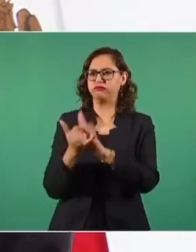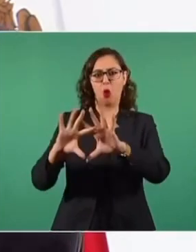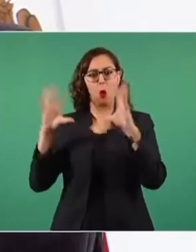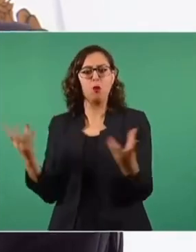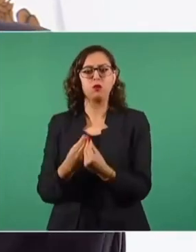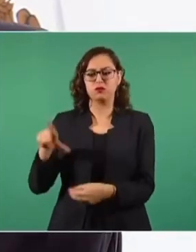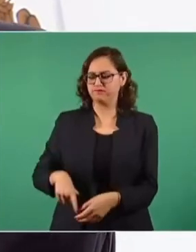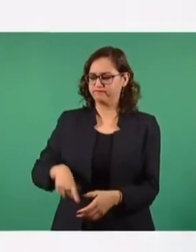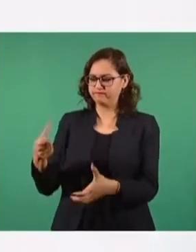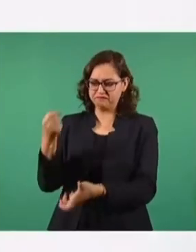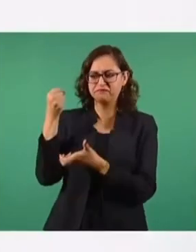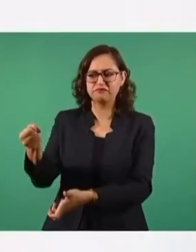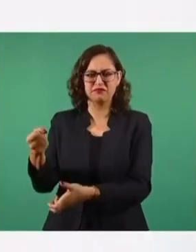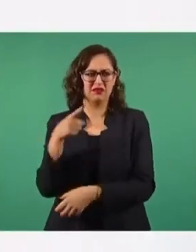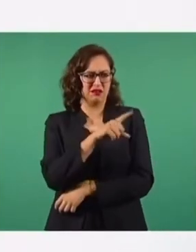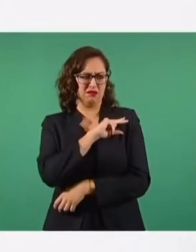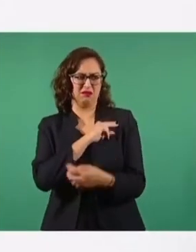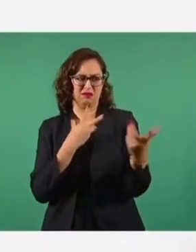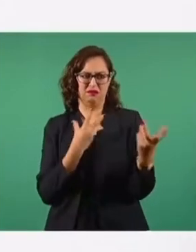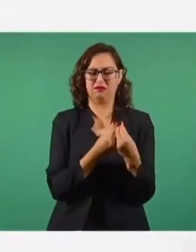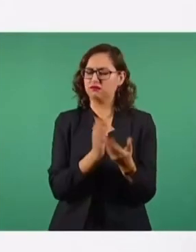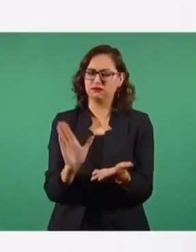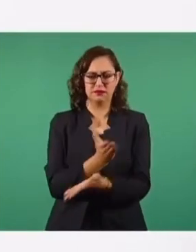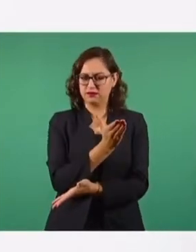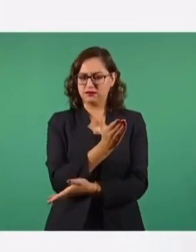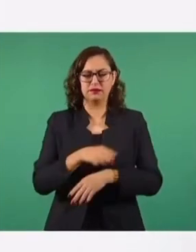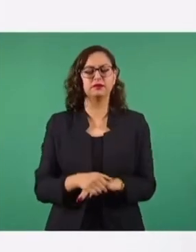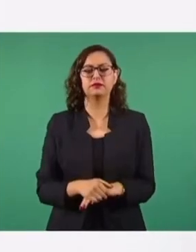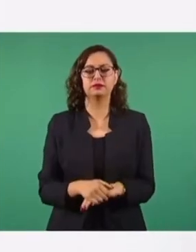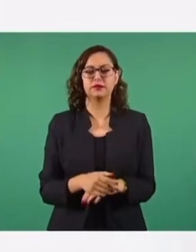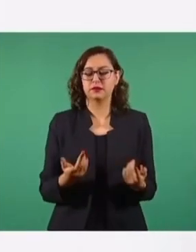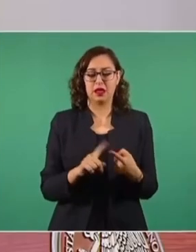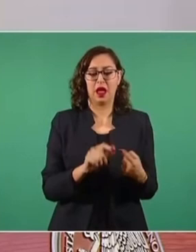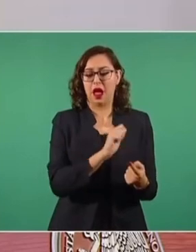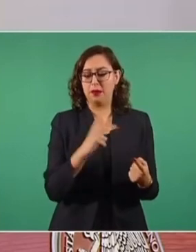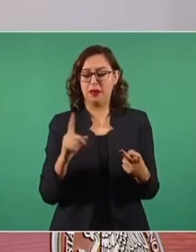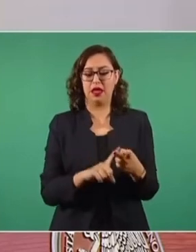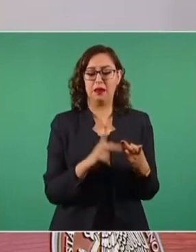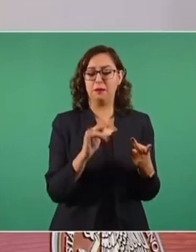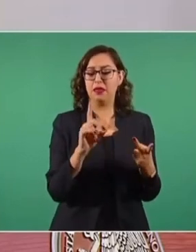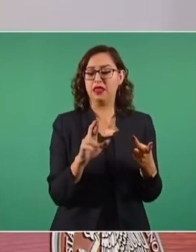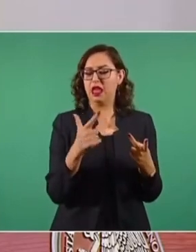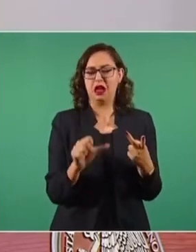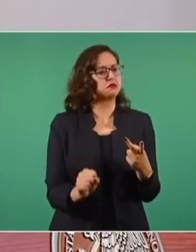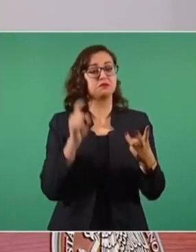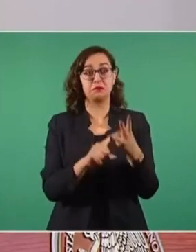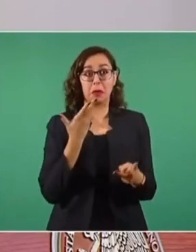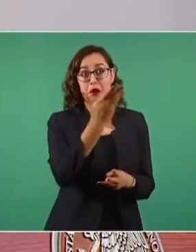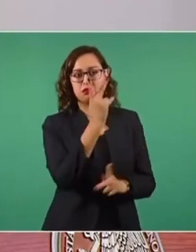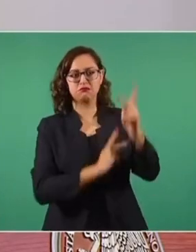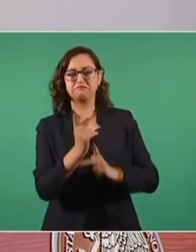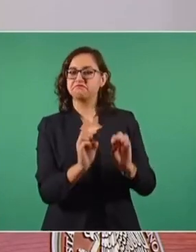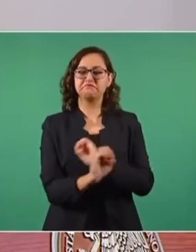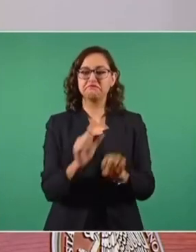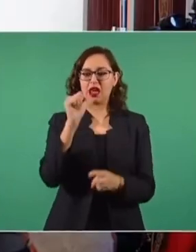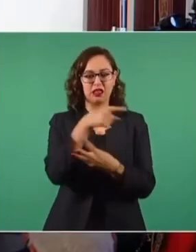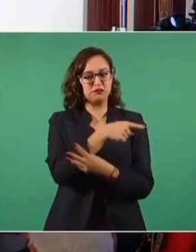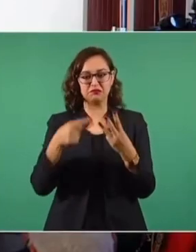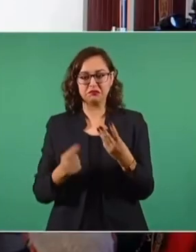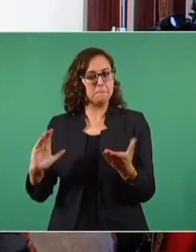sin asociaciones público-privadas, sin pididegas y sin deuda, con presupuesto público.